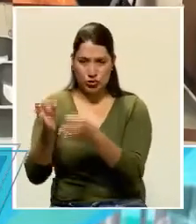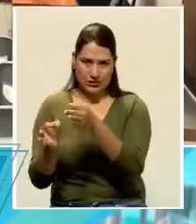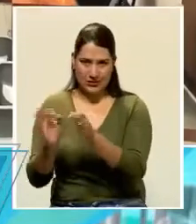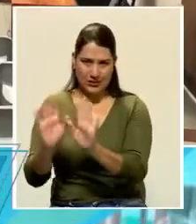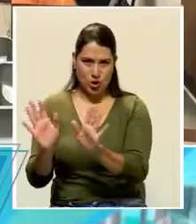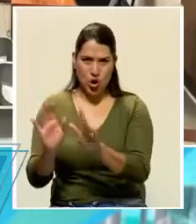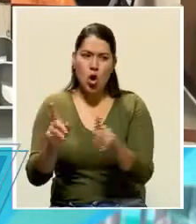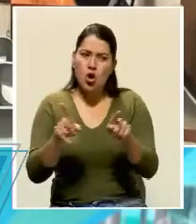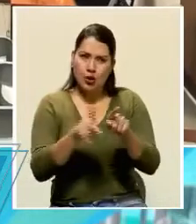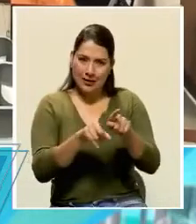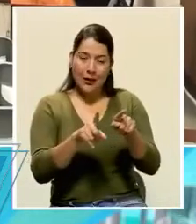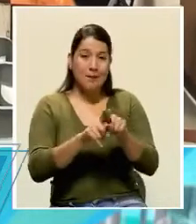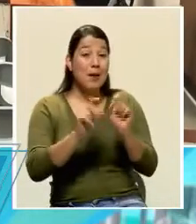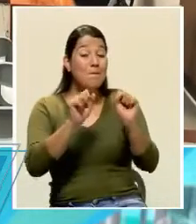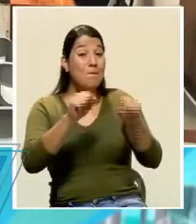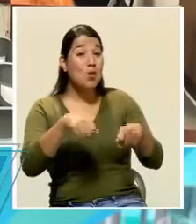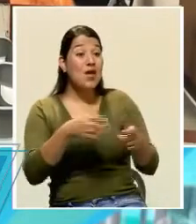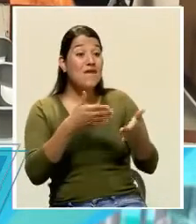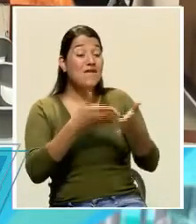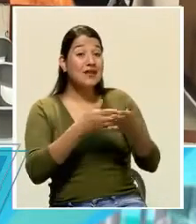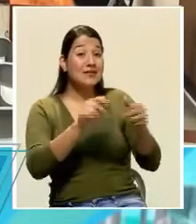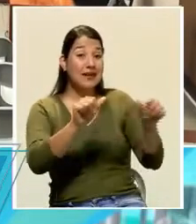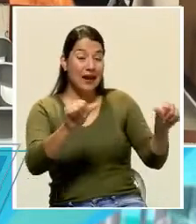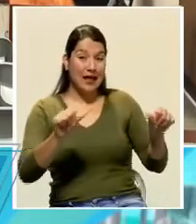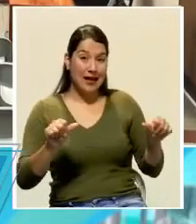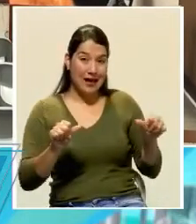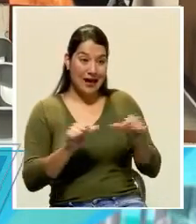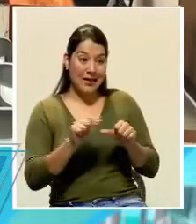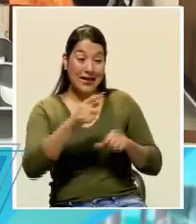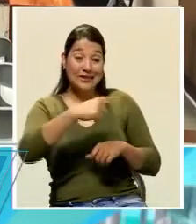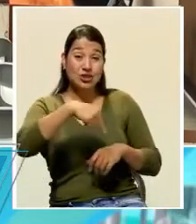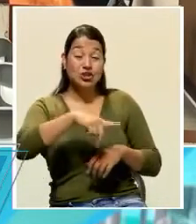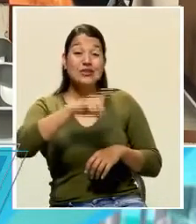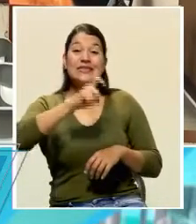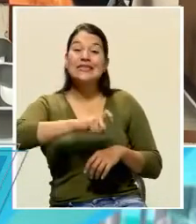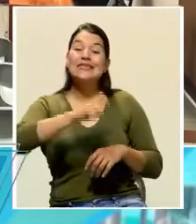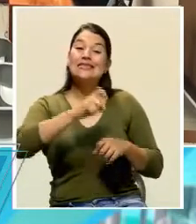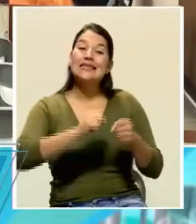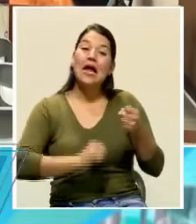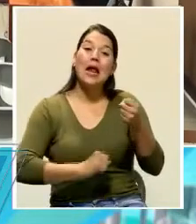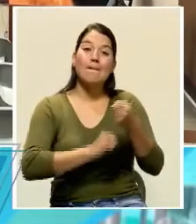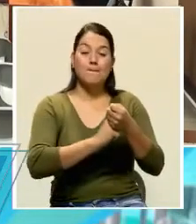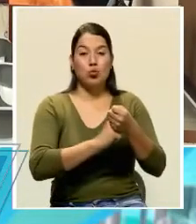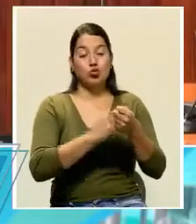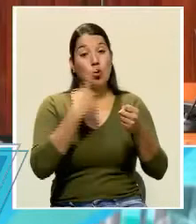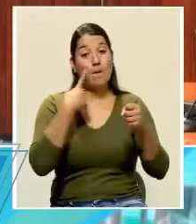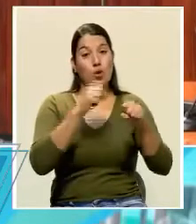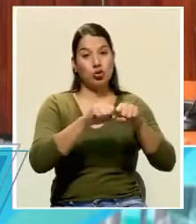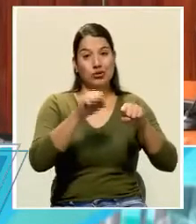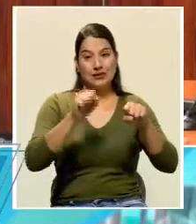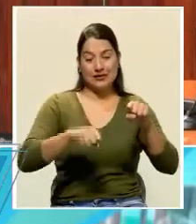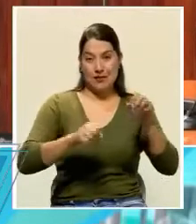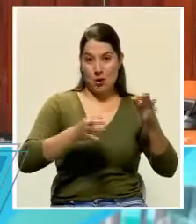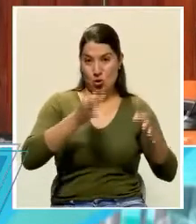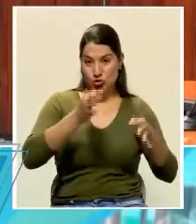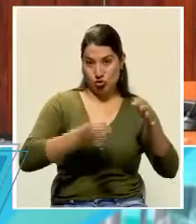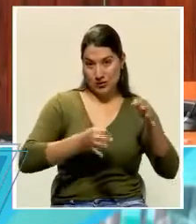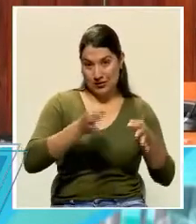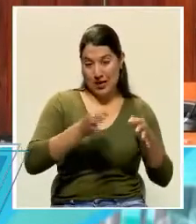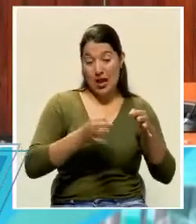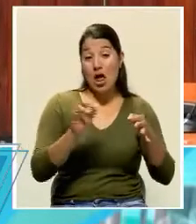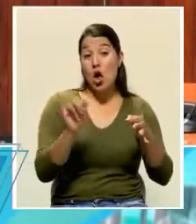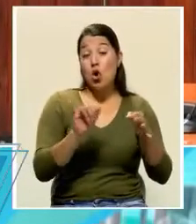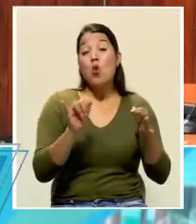sino de sectores también que requieren un apoyo de parte del sistema judicial, ya como una política